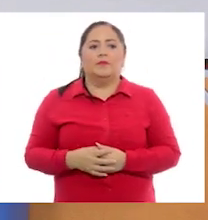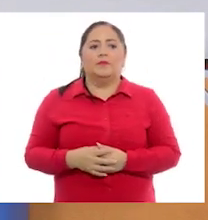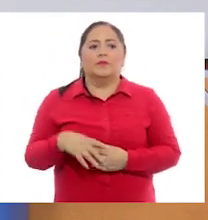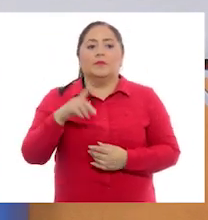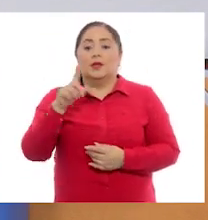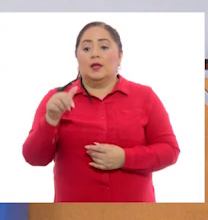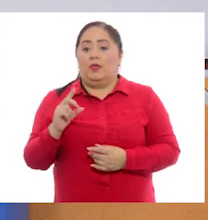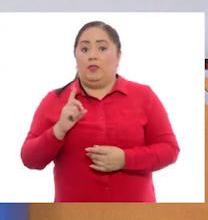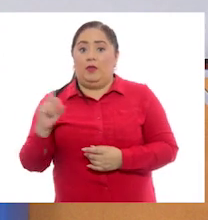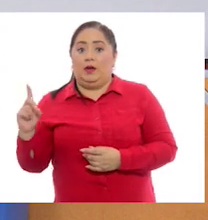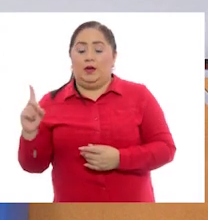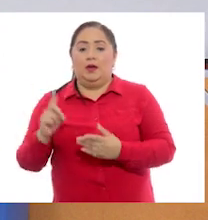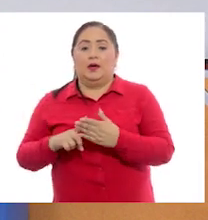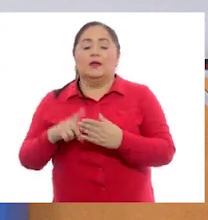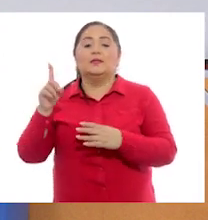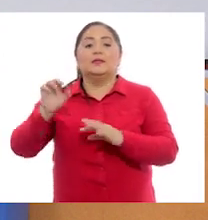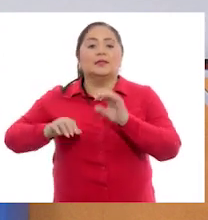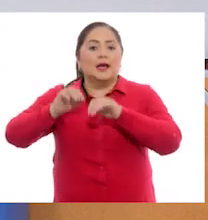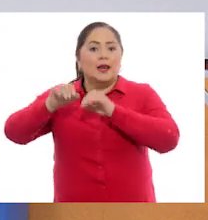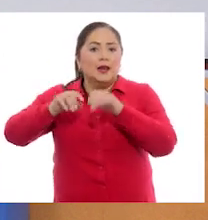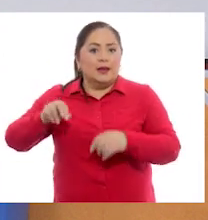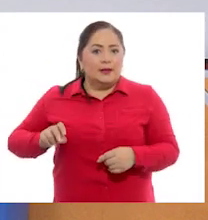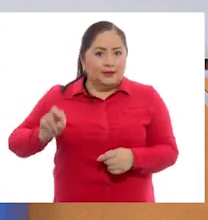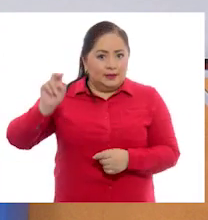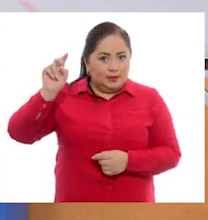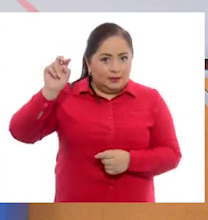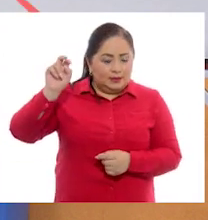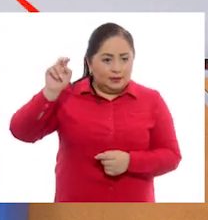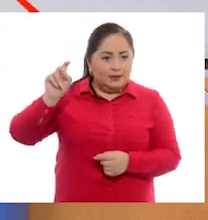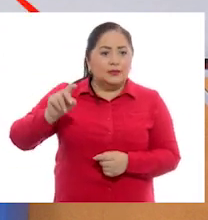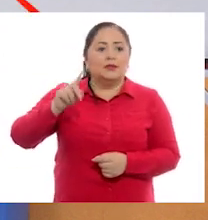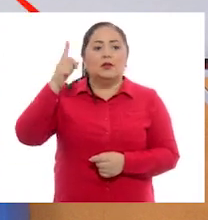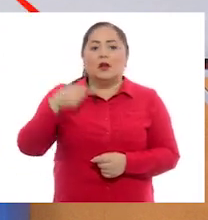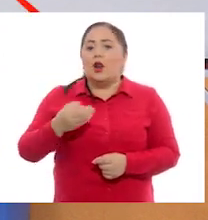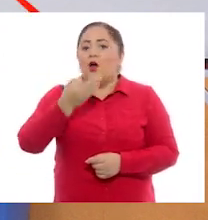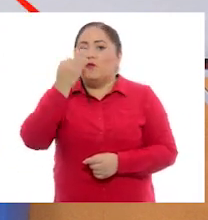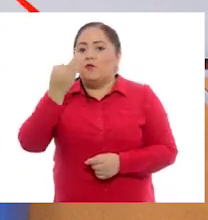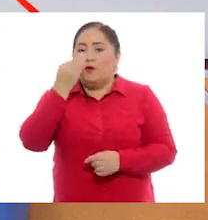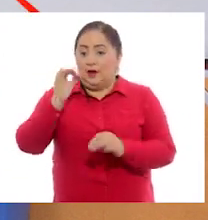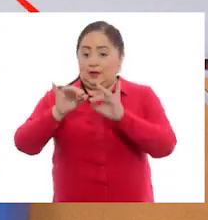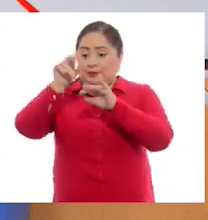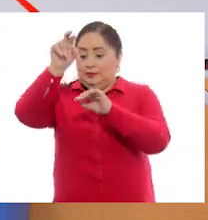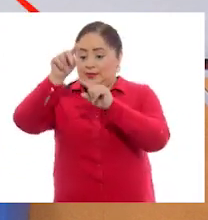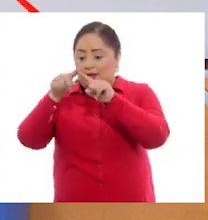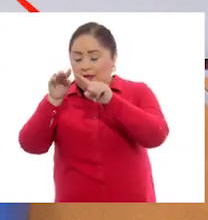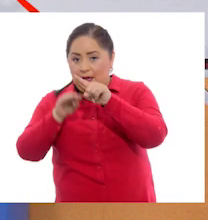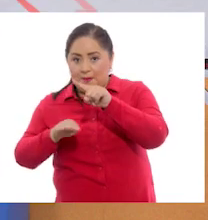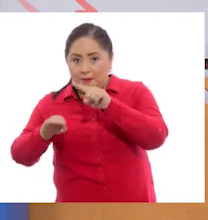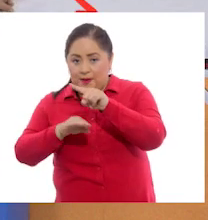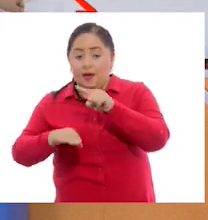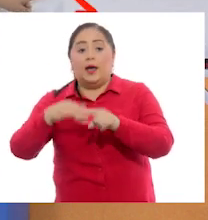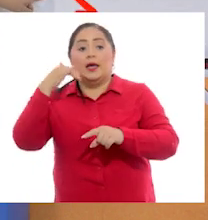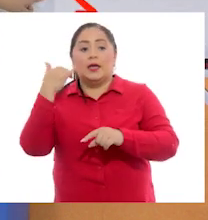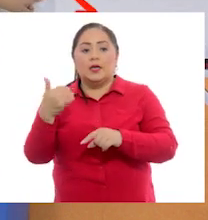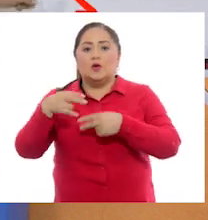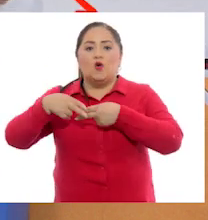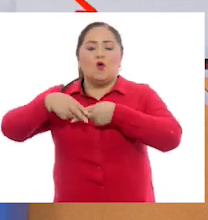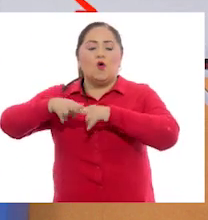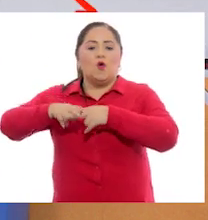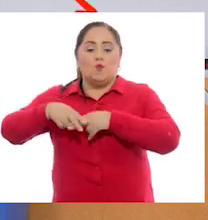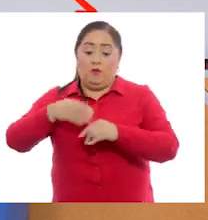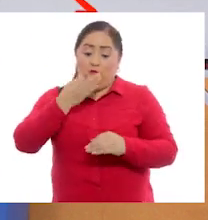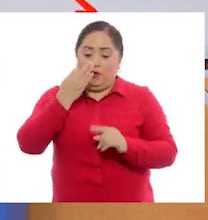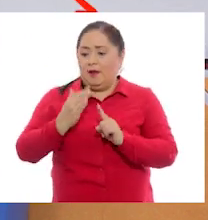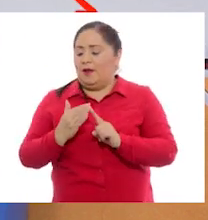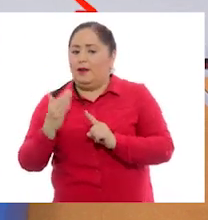Tengo mi escalera del lado derecho de la casa. Muy bien. La flor debajo de la escalera. Muy bien. Y un columpio